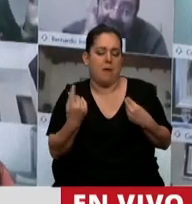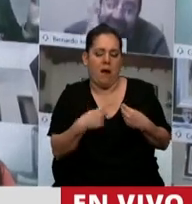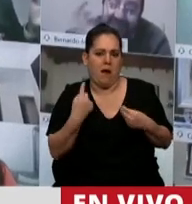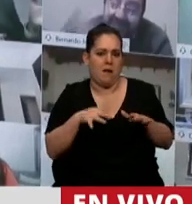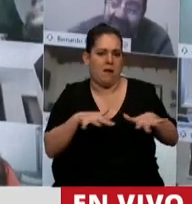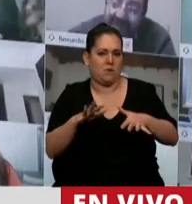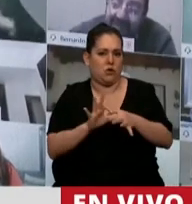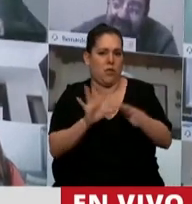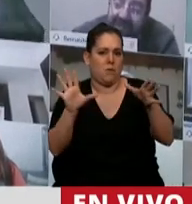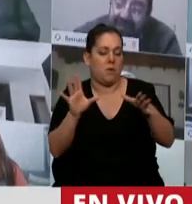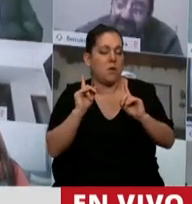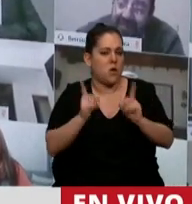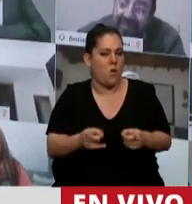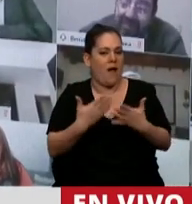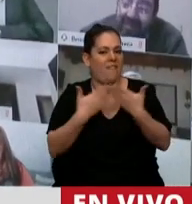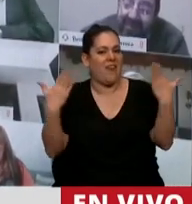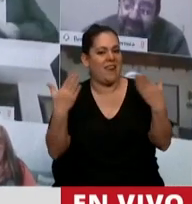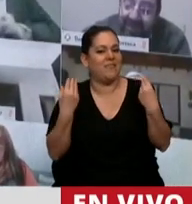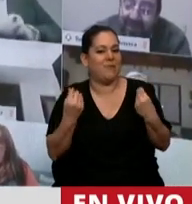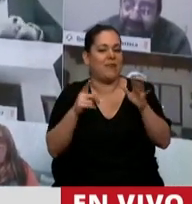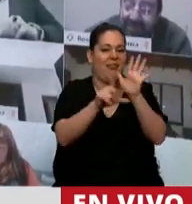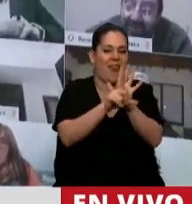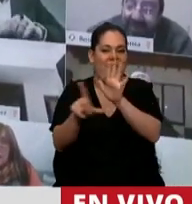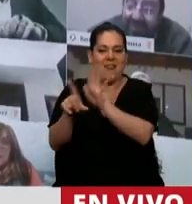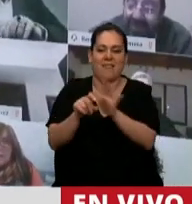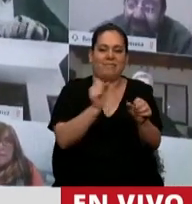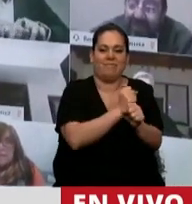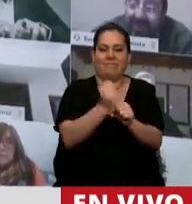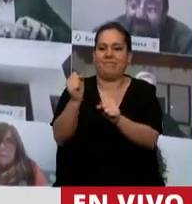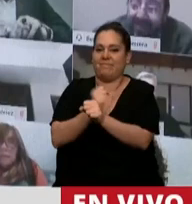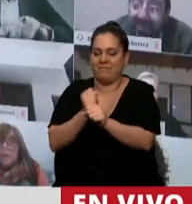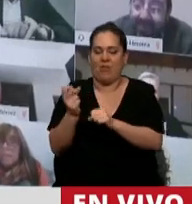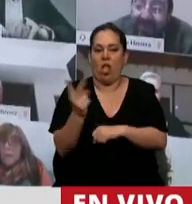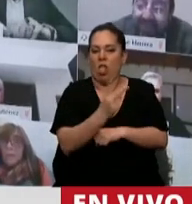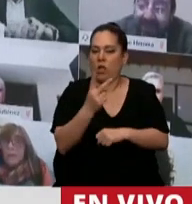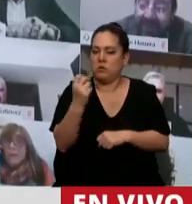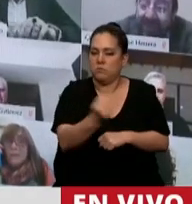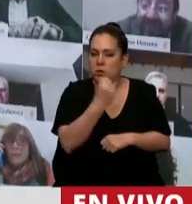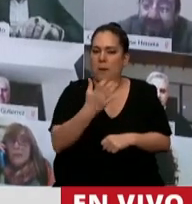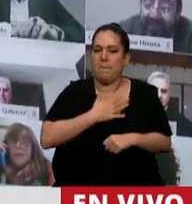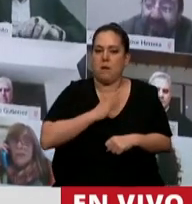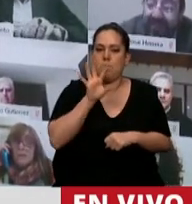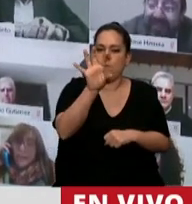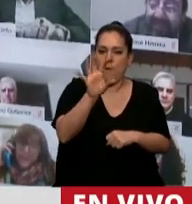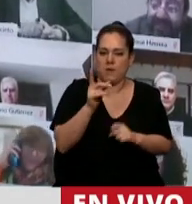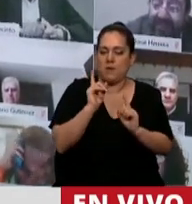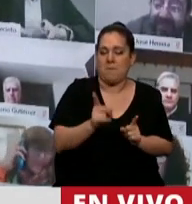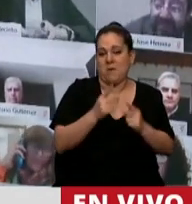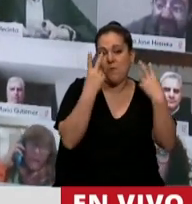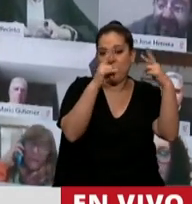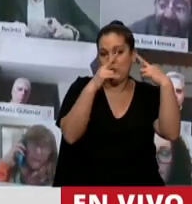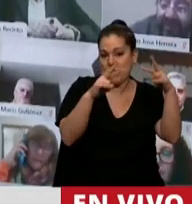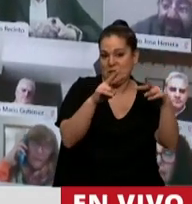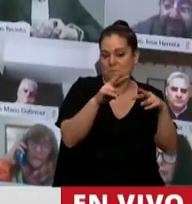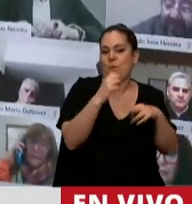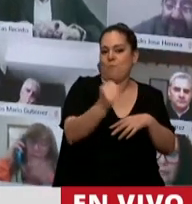pero a la vez estoy feliz por las dos leyes que se trataron, dos leyes que son muy importantes para mi provincia, la ley relacionada al turismo